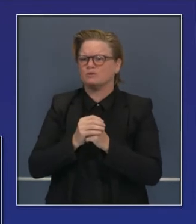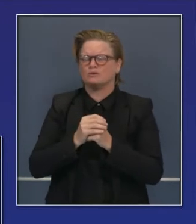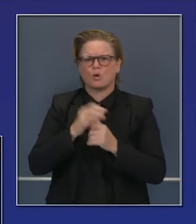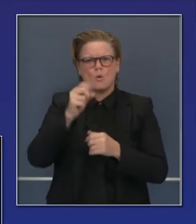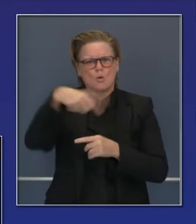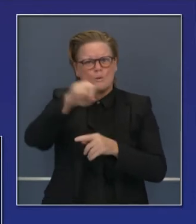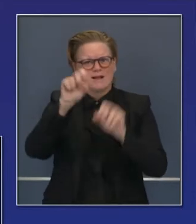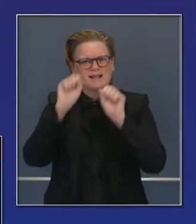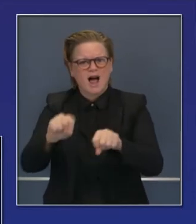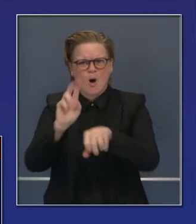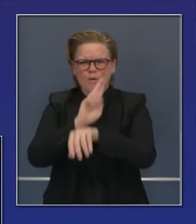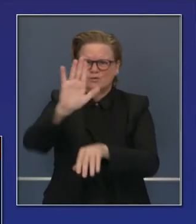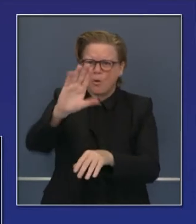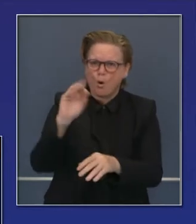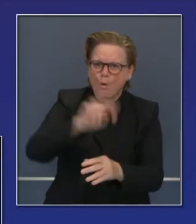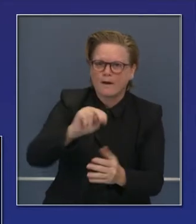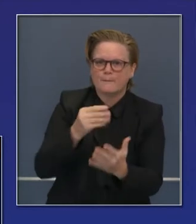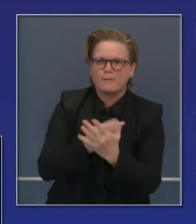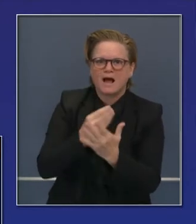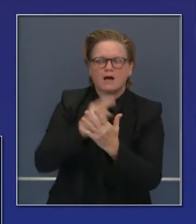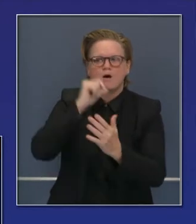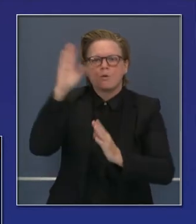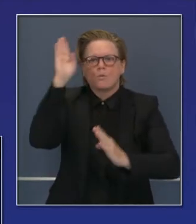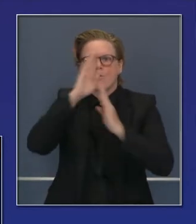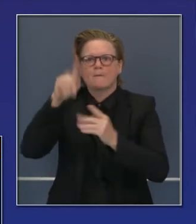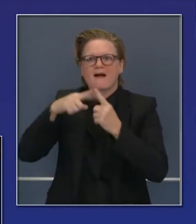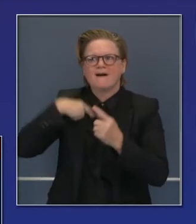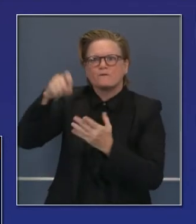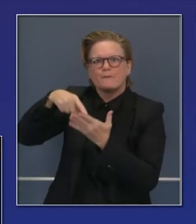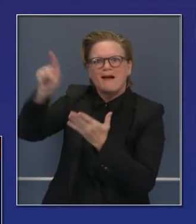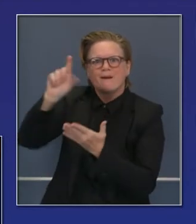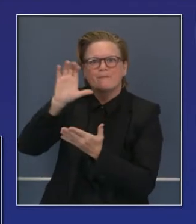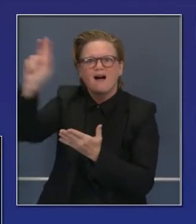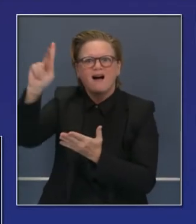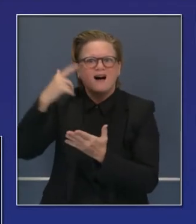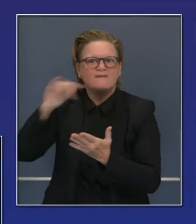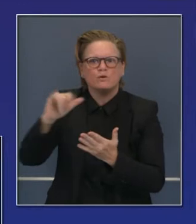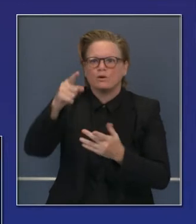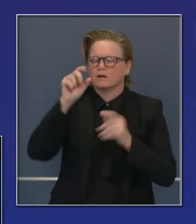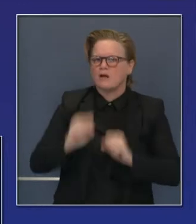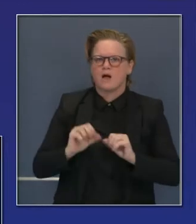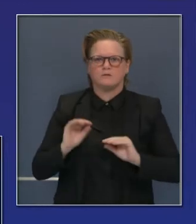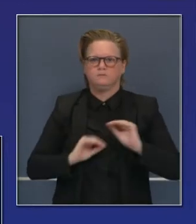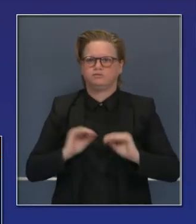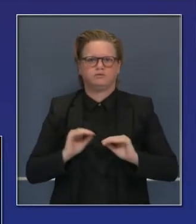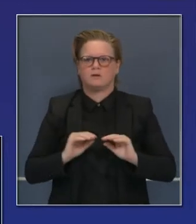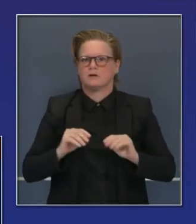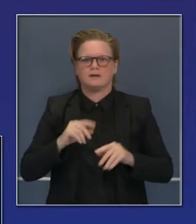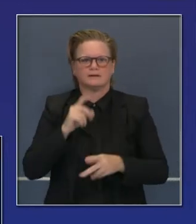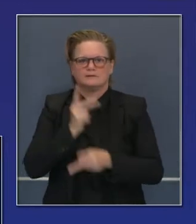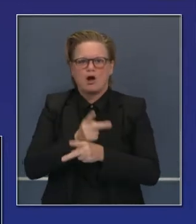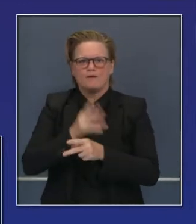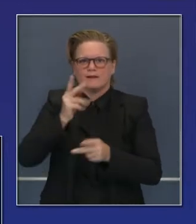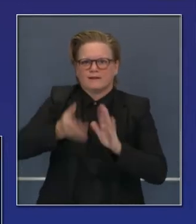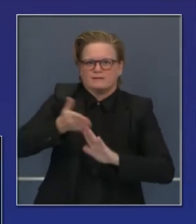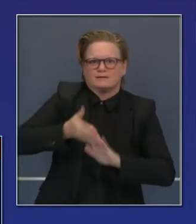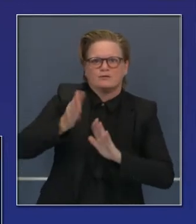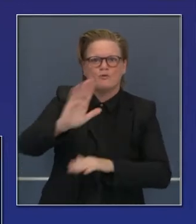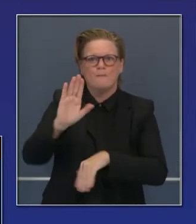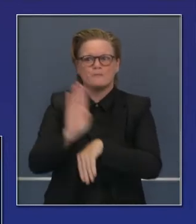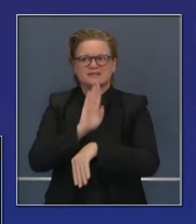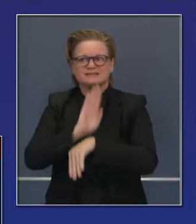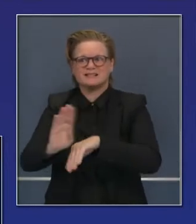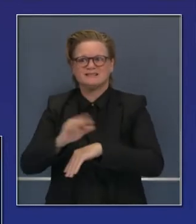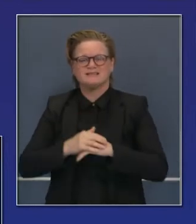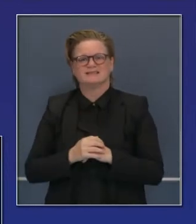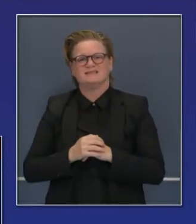usar esos dólares en otros asuntos más urgentes. También tenemos 100 millones de dólares, que es un